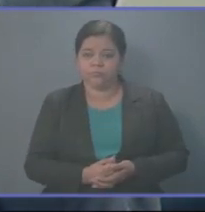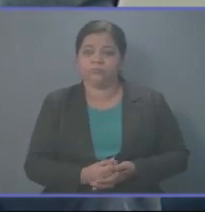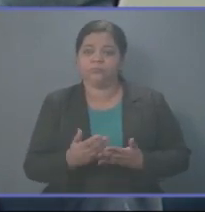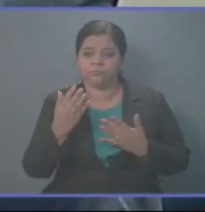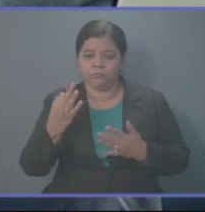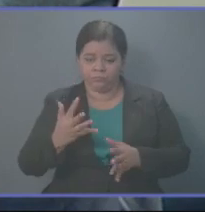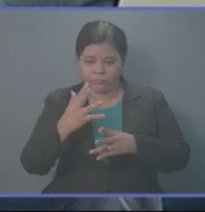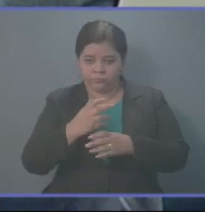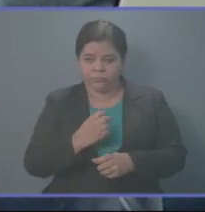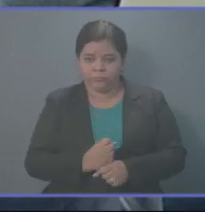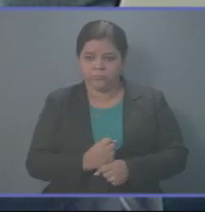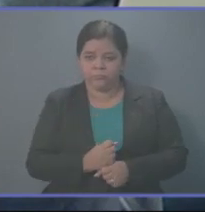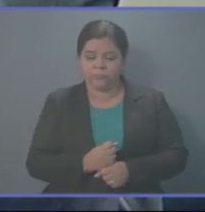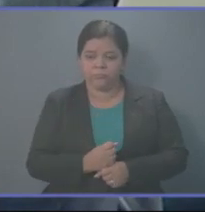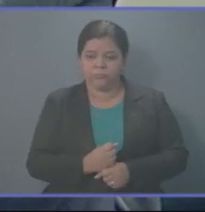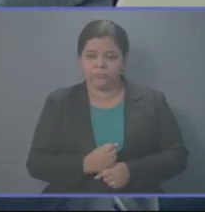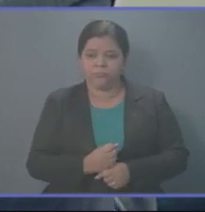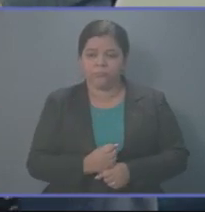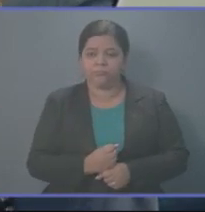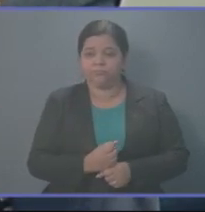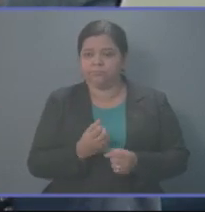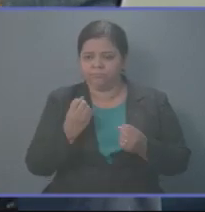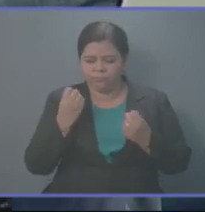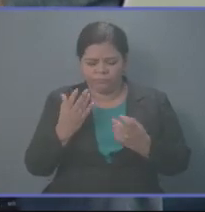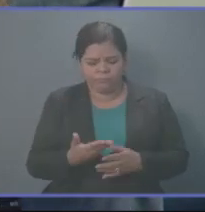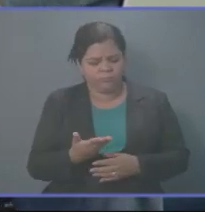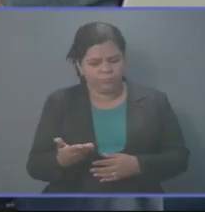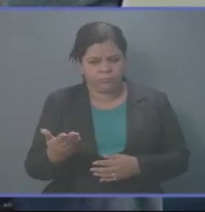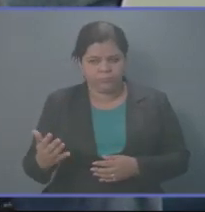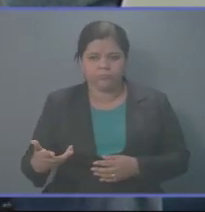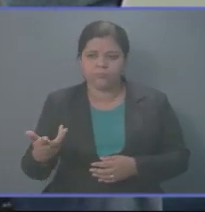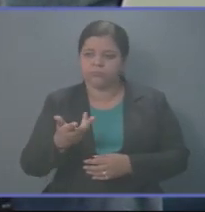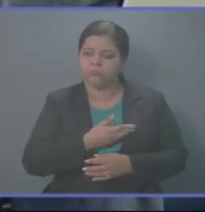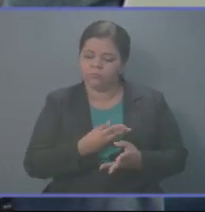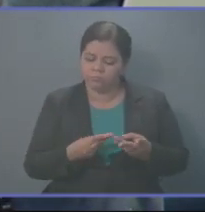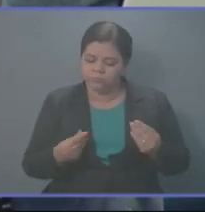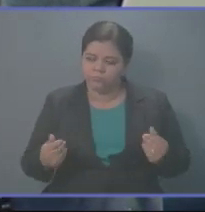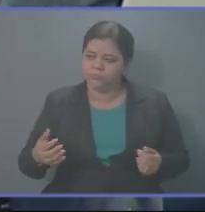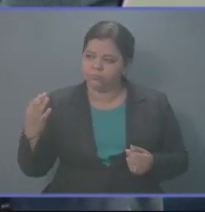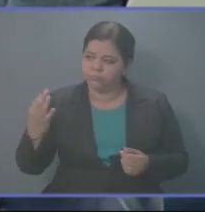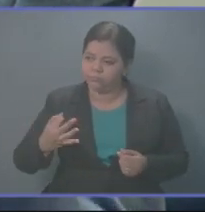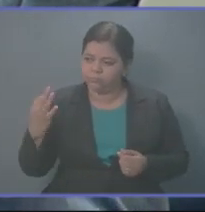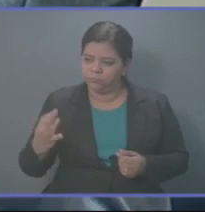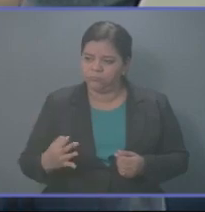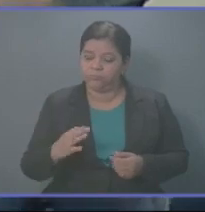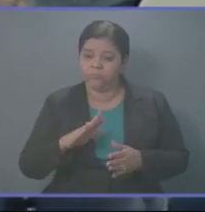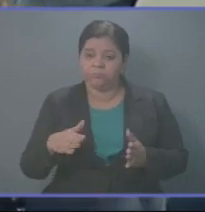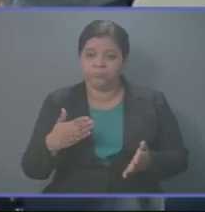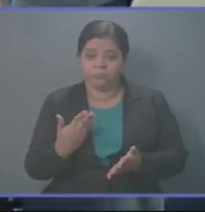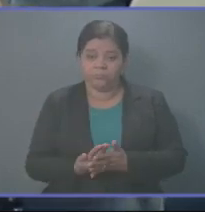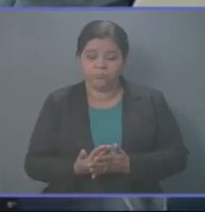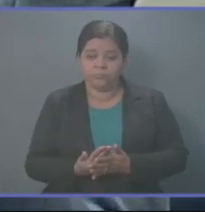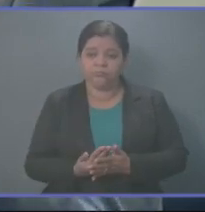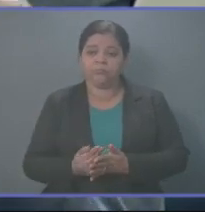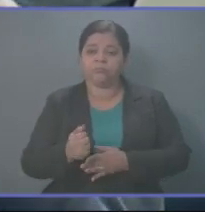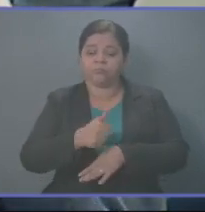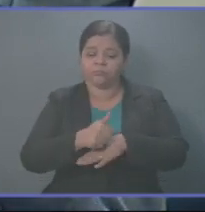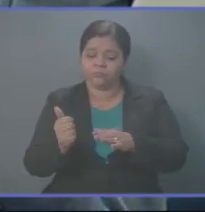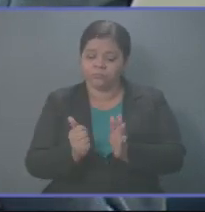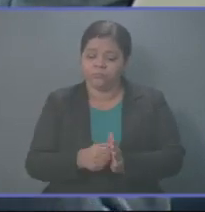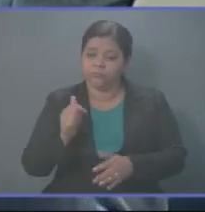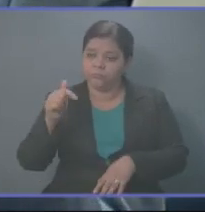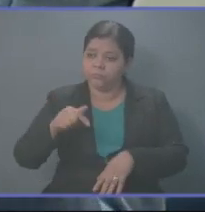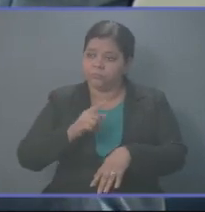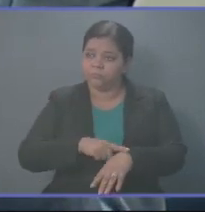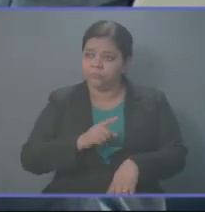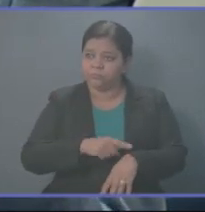garantizar y muchas cosas que tendremos que corregir más adelante a nivel de lo que es legislativo, pero en este momento